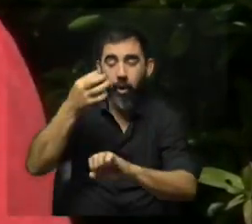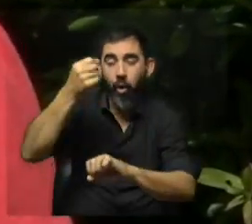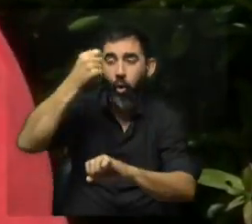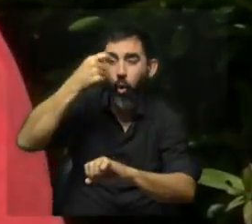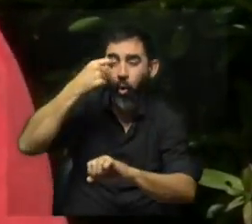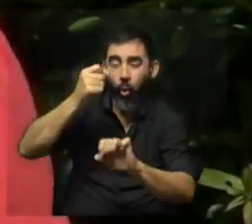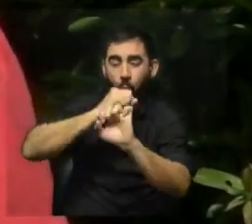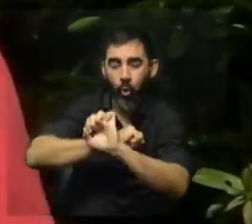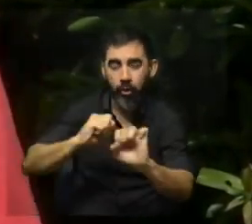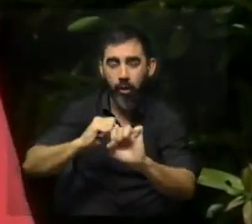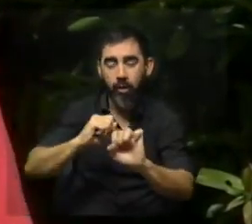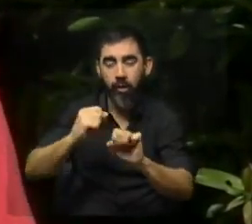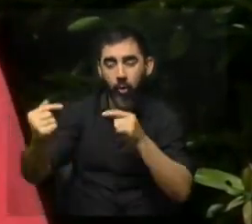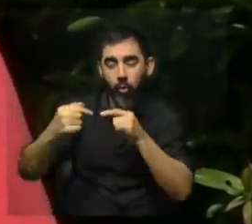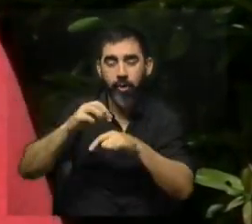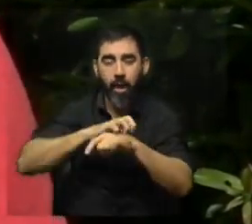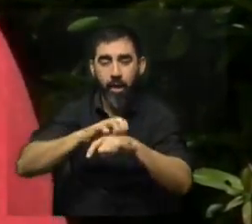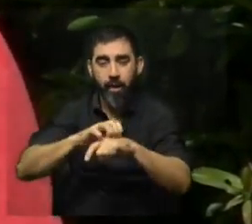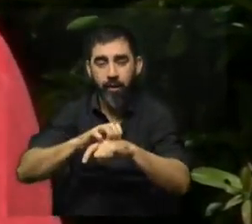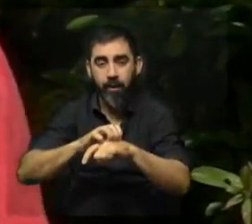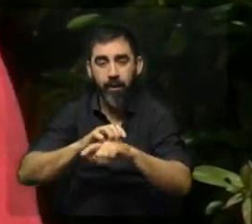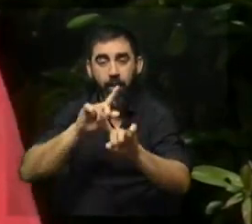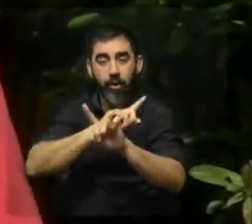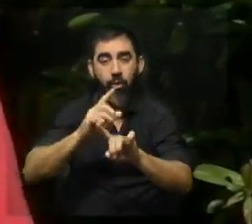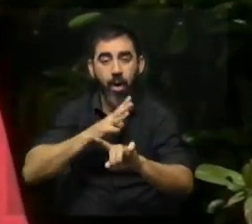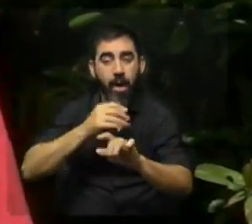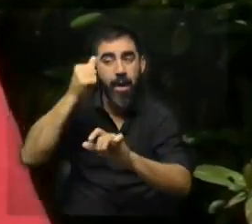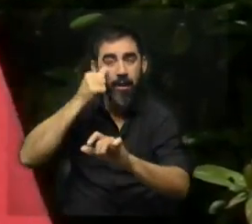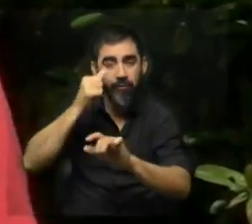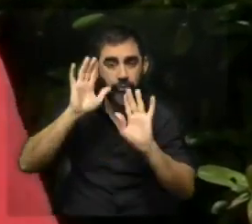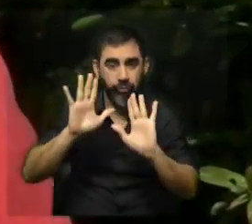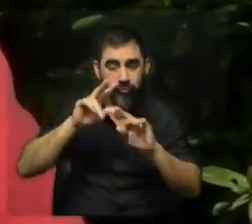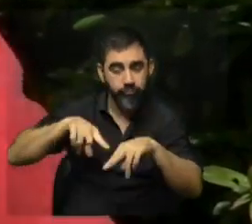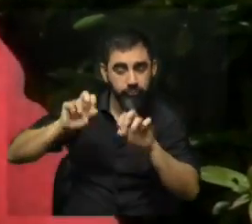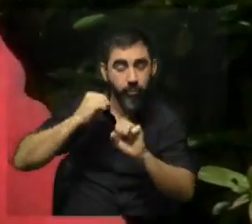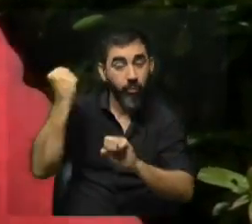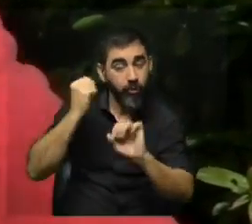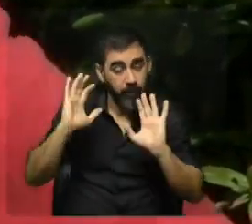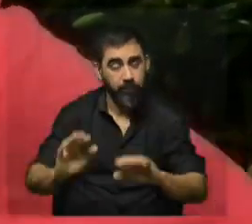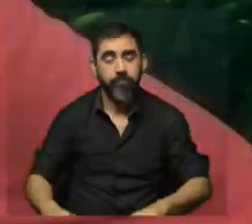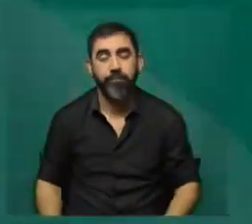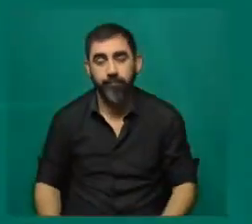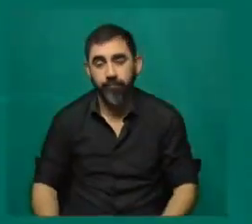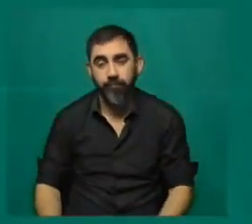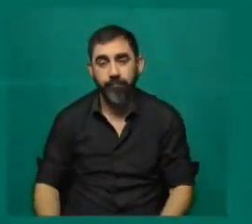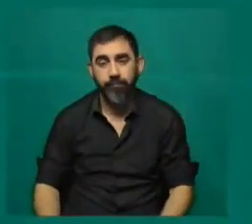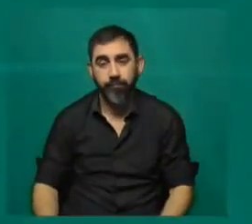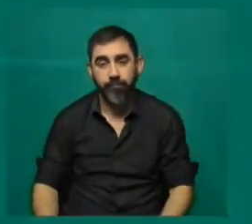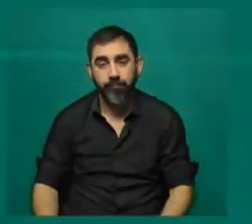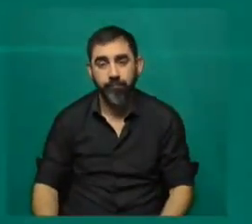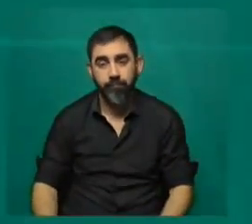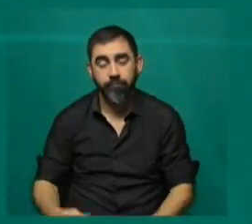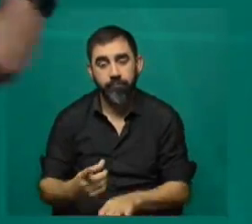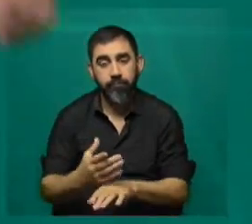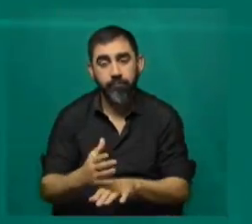antiinflamatoria, antialérgica y ver que no se haya provocado una lesión más importante. Muy bien, a tomar las